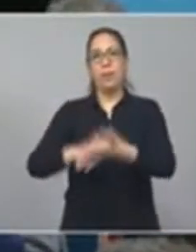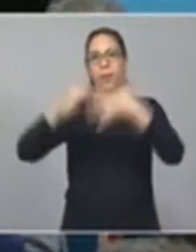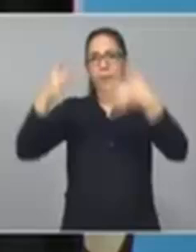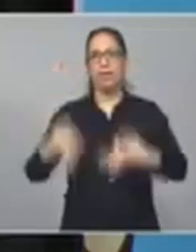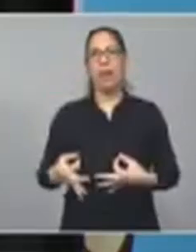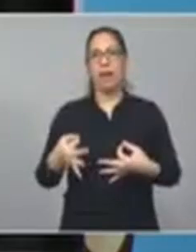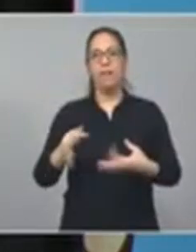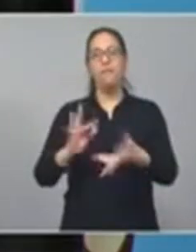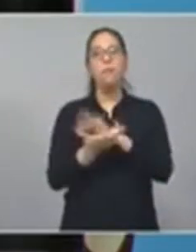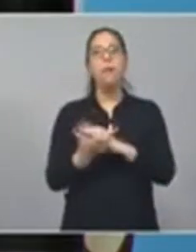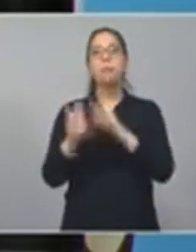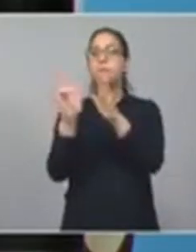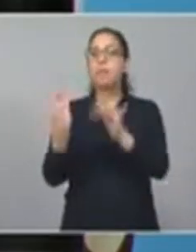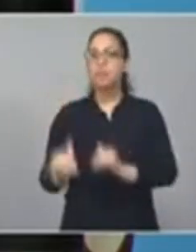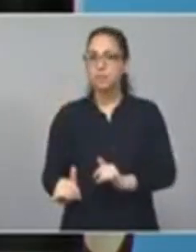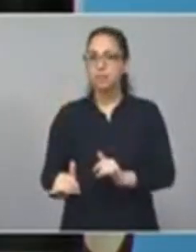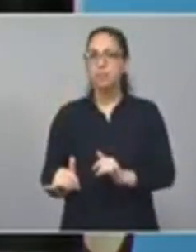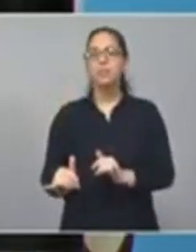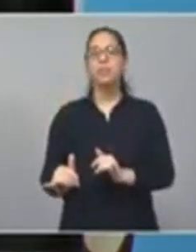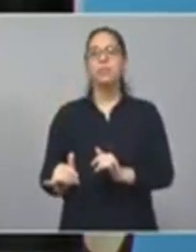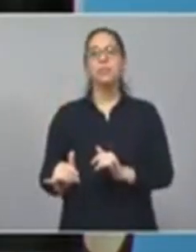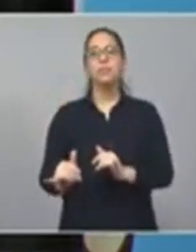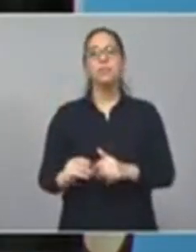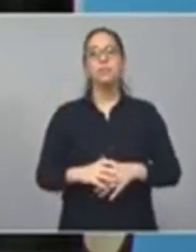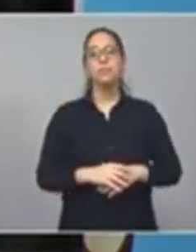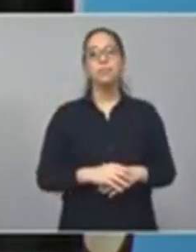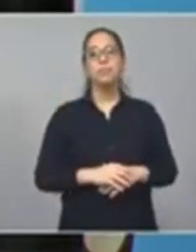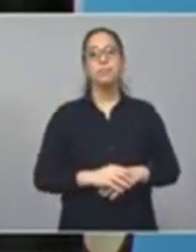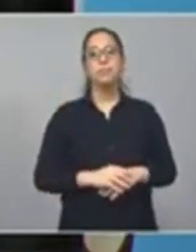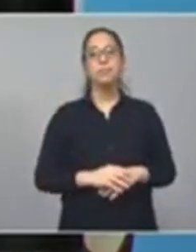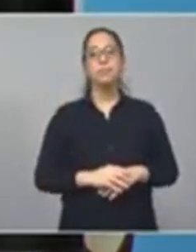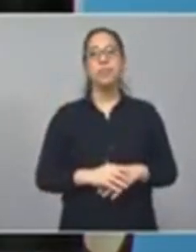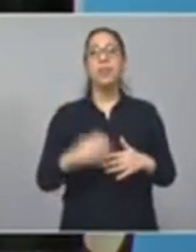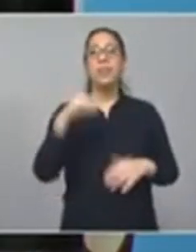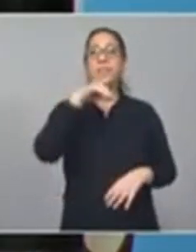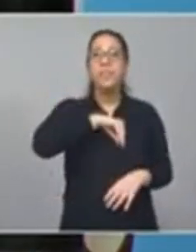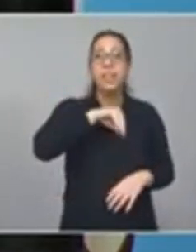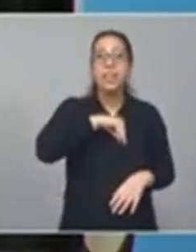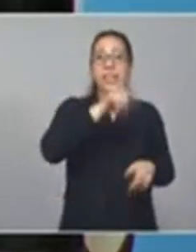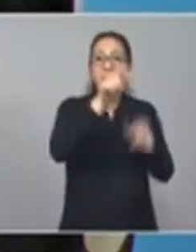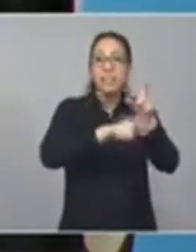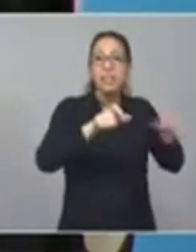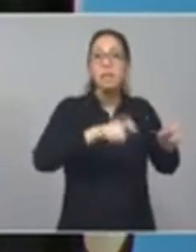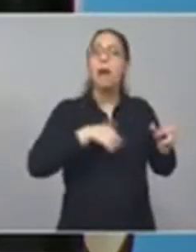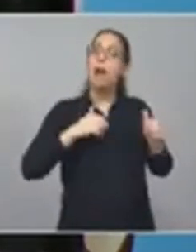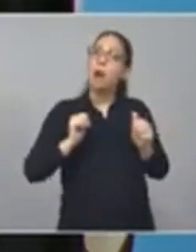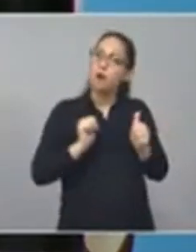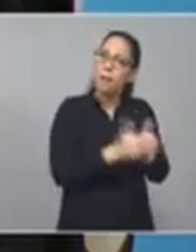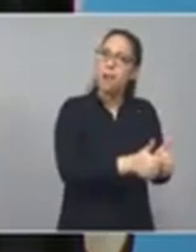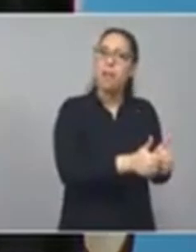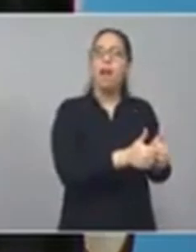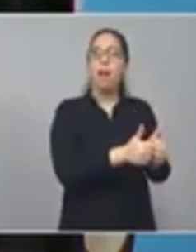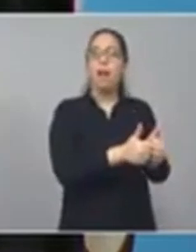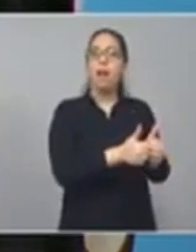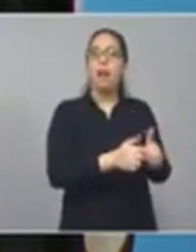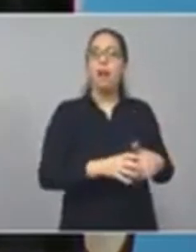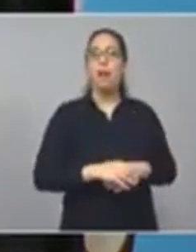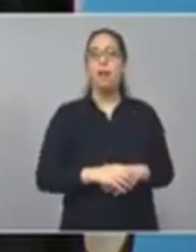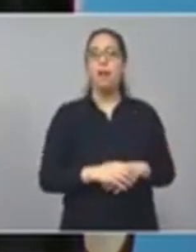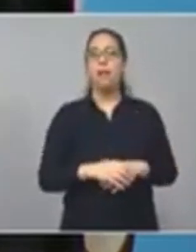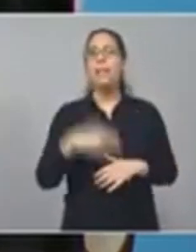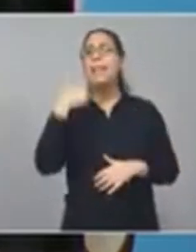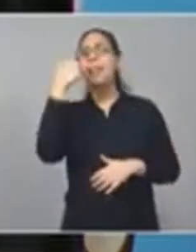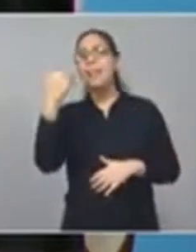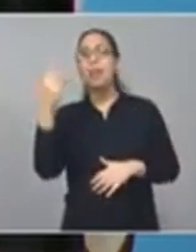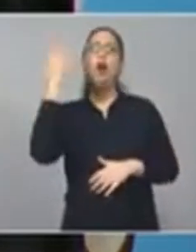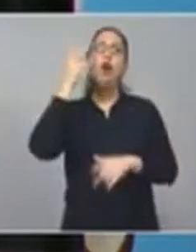en paz, acompañando a las víctimas, buscando a los hijos